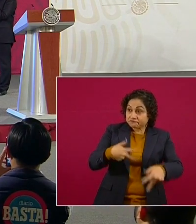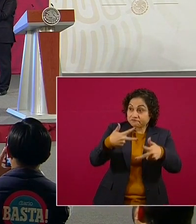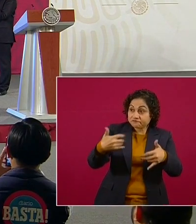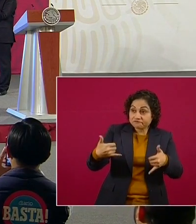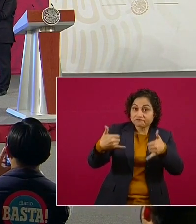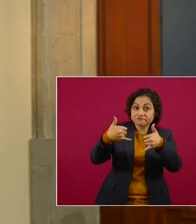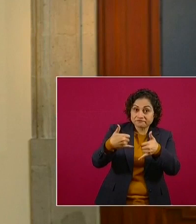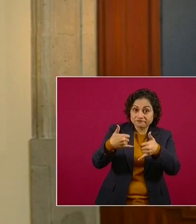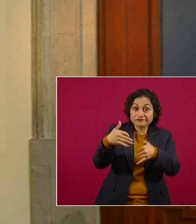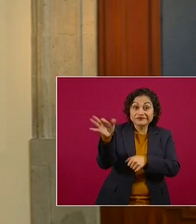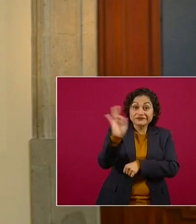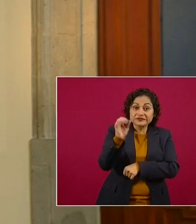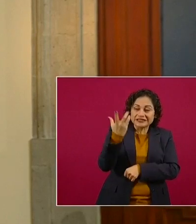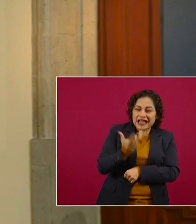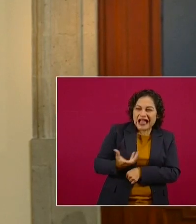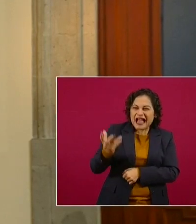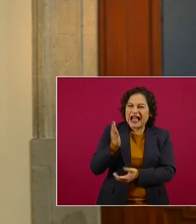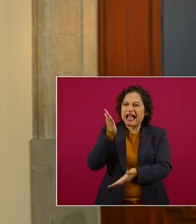contagio.